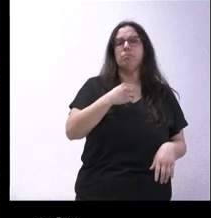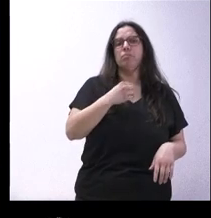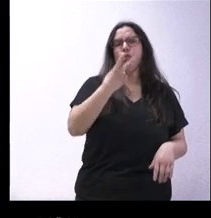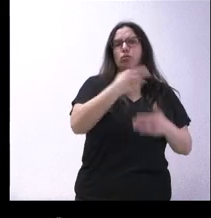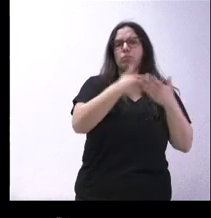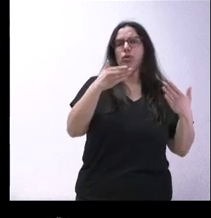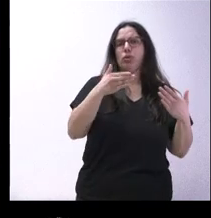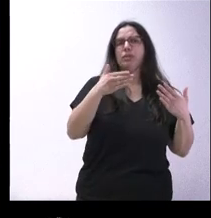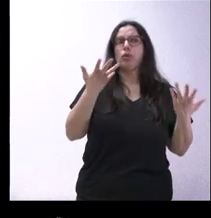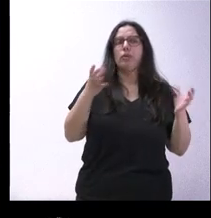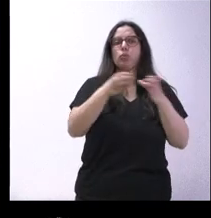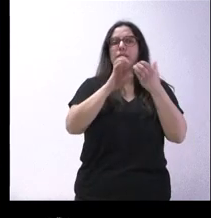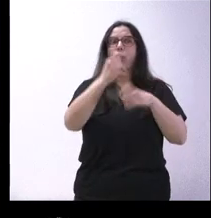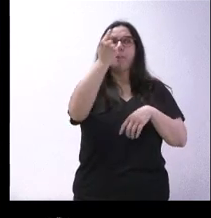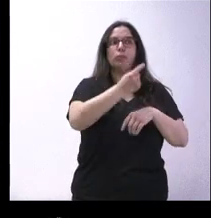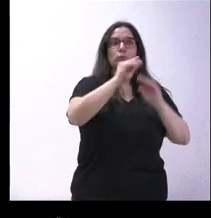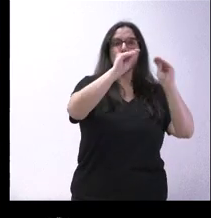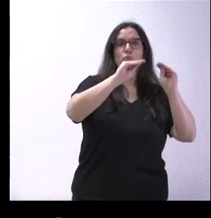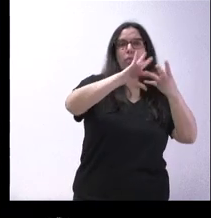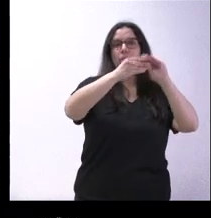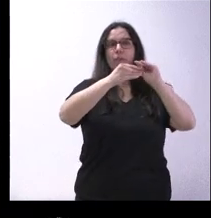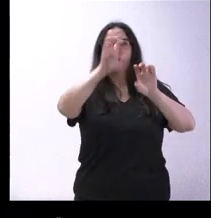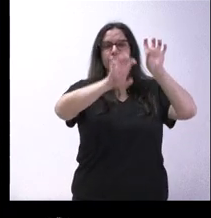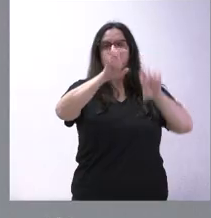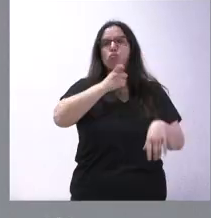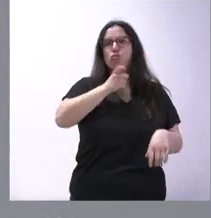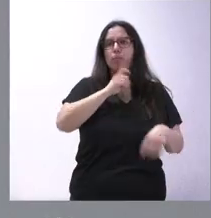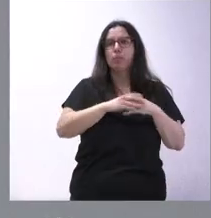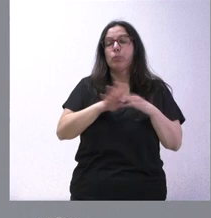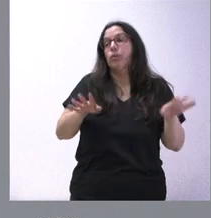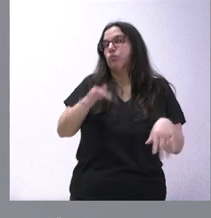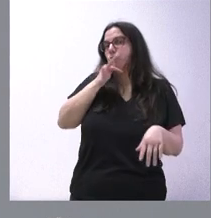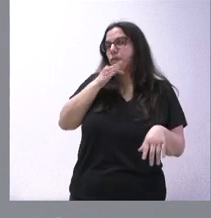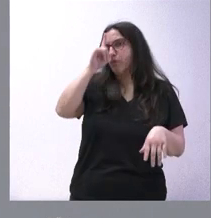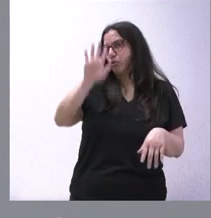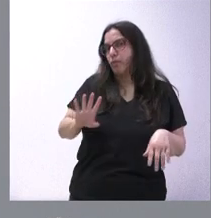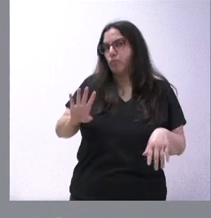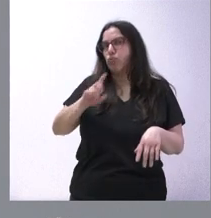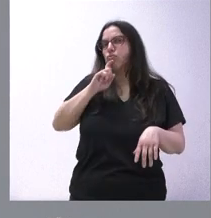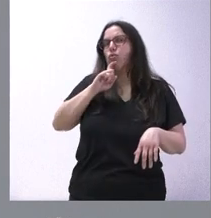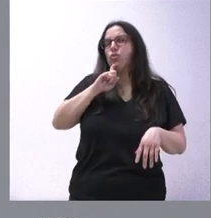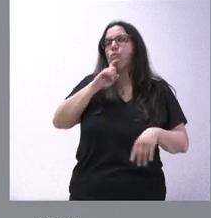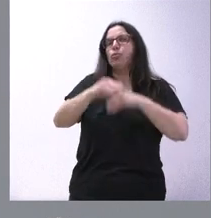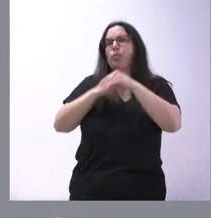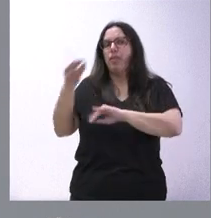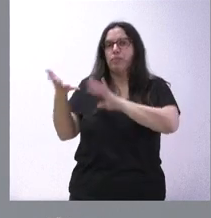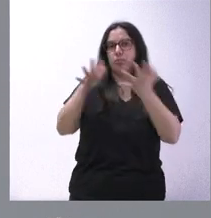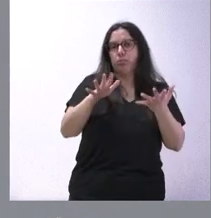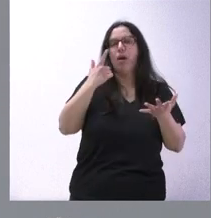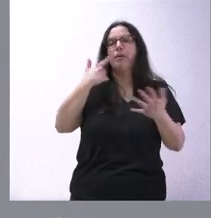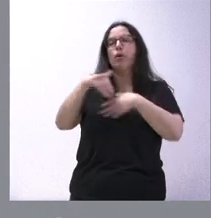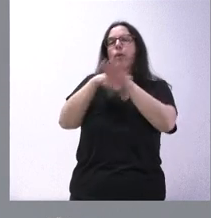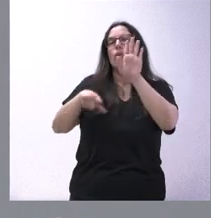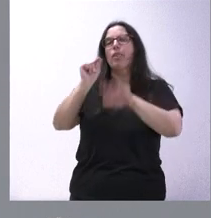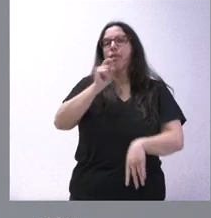piensa quitar la Junta para ajustar las cuentas o qué va hacer con ello. Bueno, todavía no lo sabemos cómo se va a aplicar y, por tanto, a ver qué decisión toma el Gobierno.